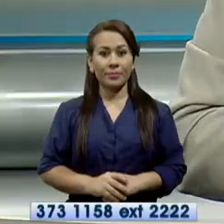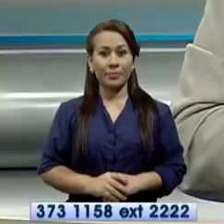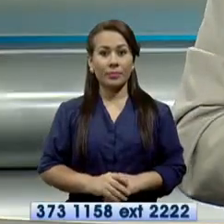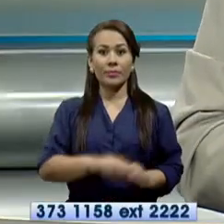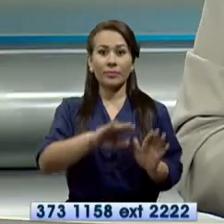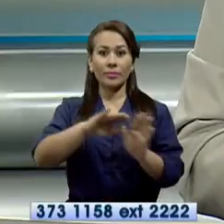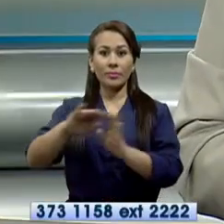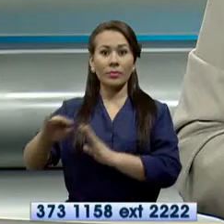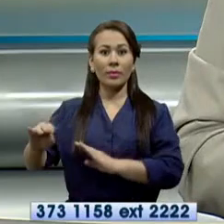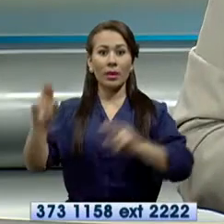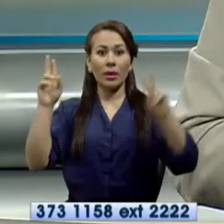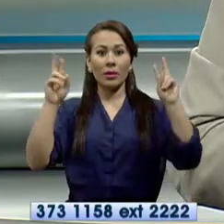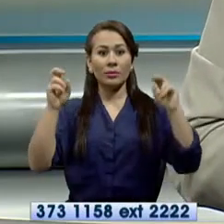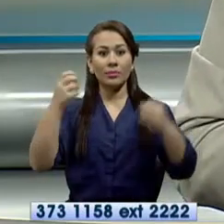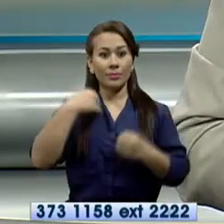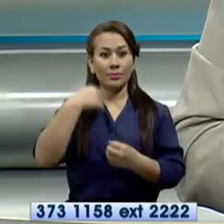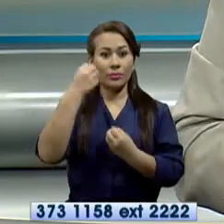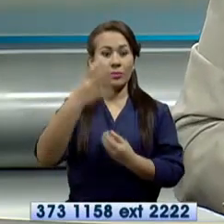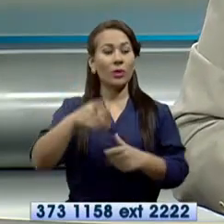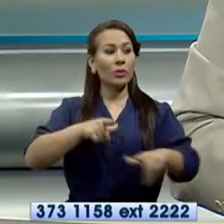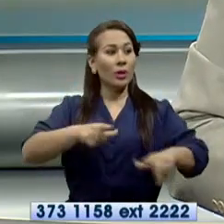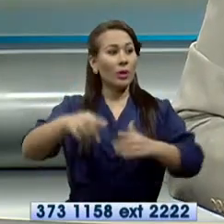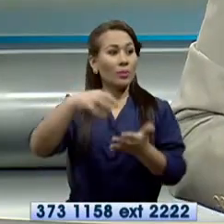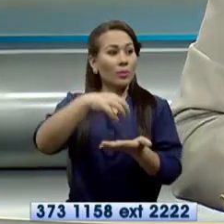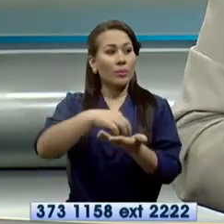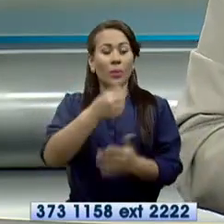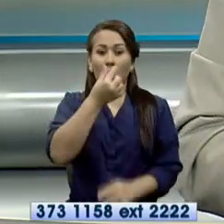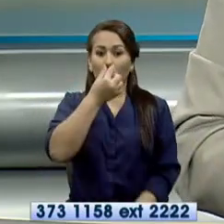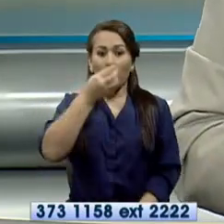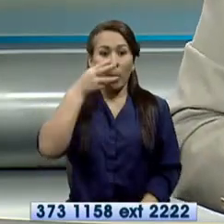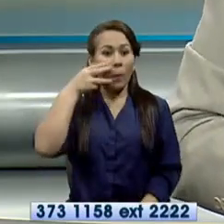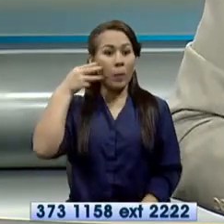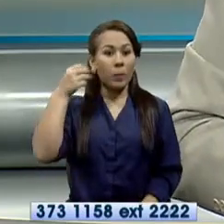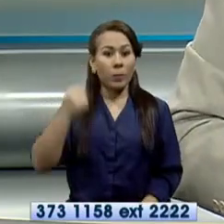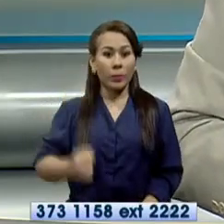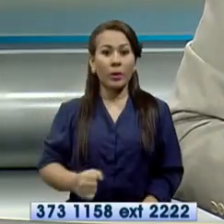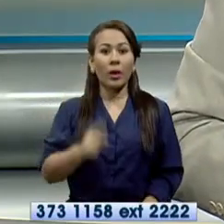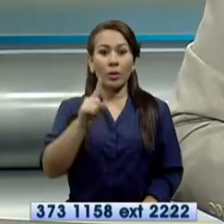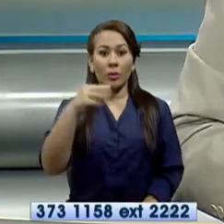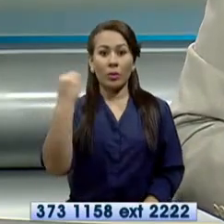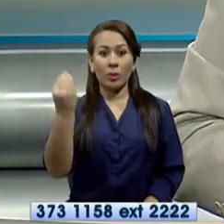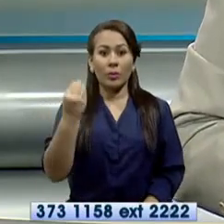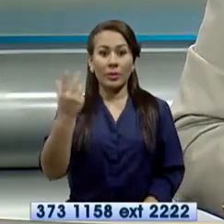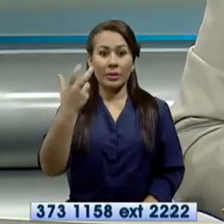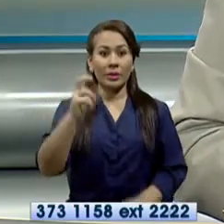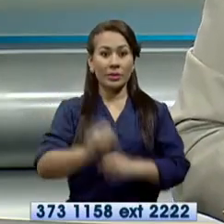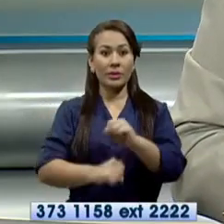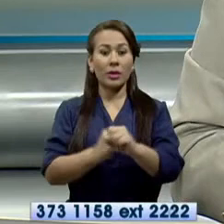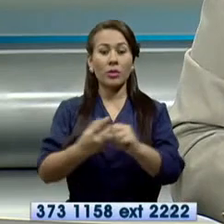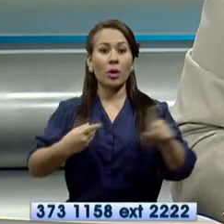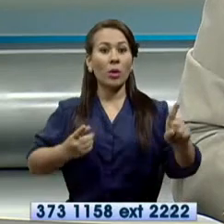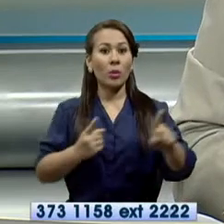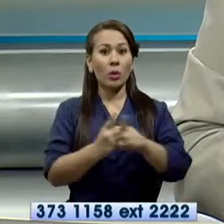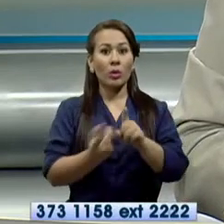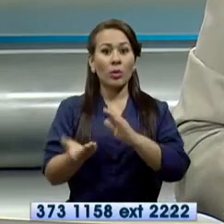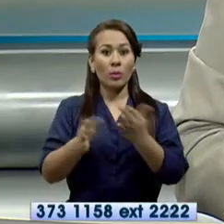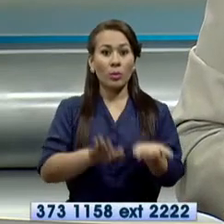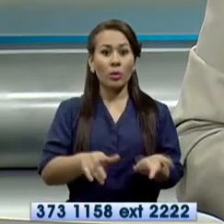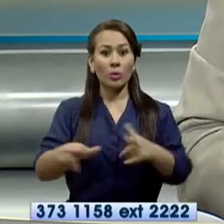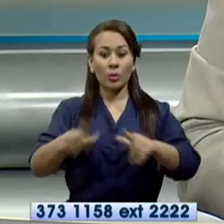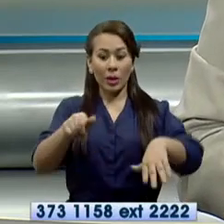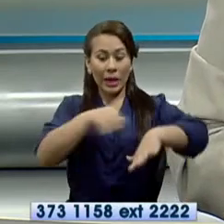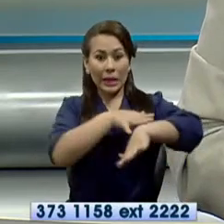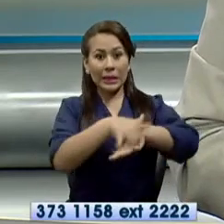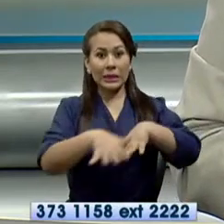Cambiamos de tema para informarles que en la provincia de Sáchila un adolescente de 13 años de edad fue hallado sin vida en una quebrada.